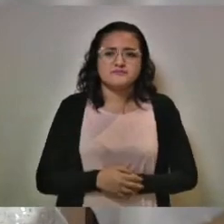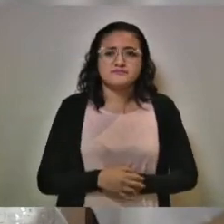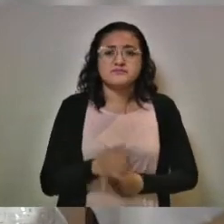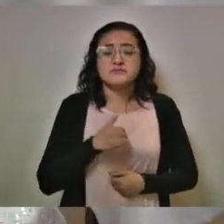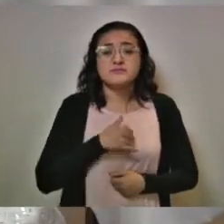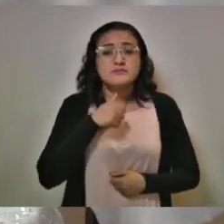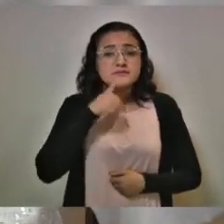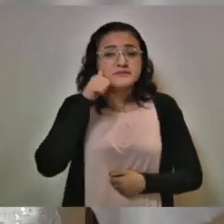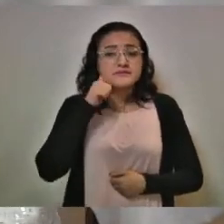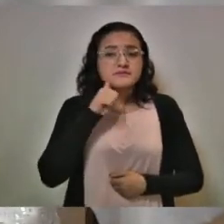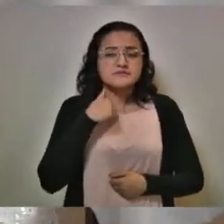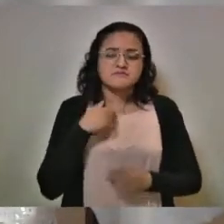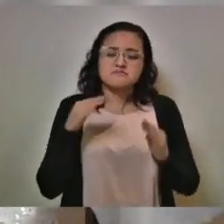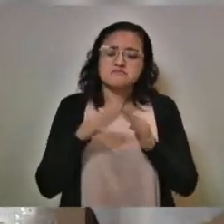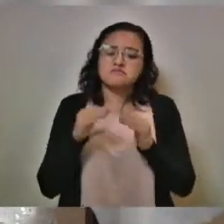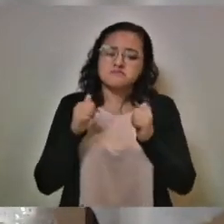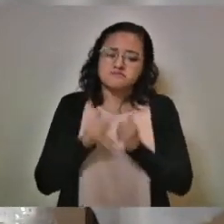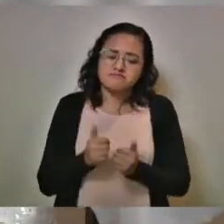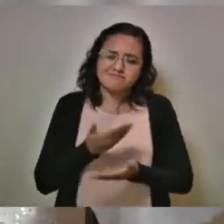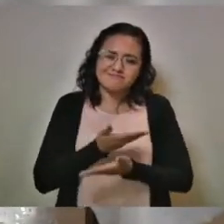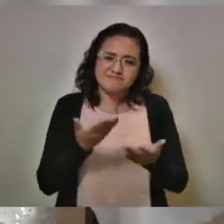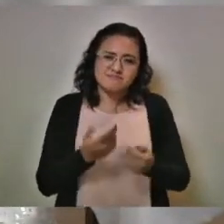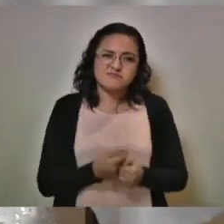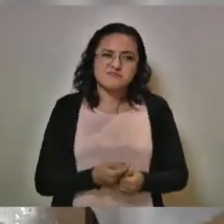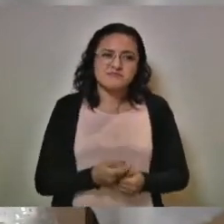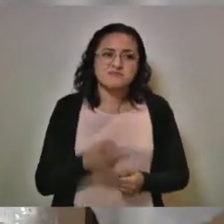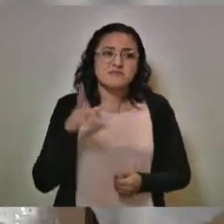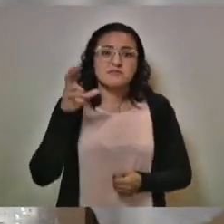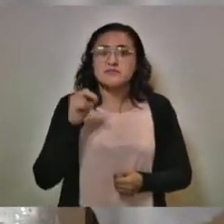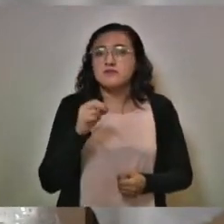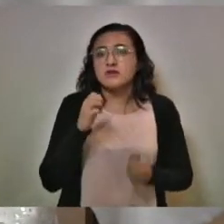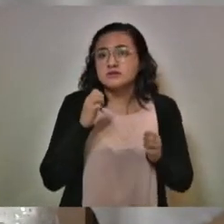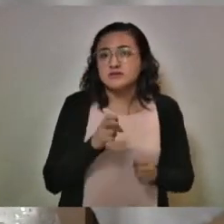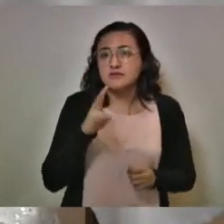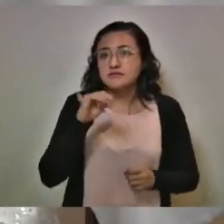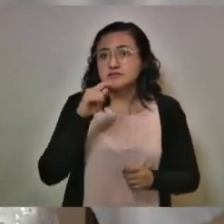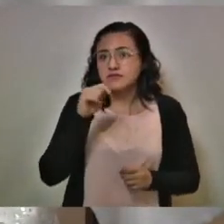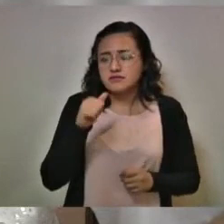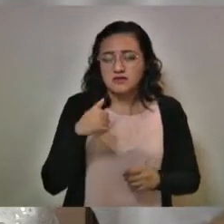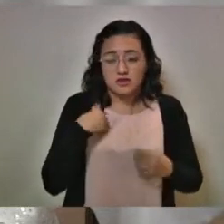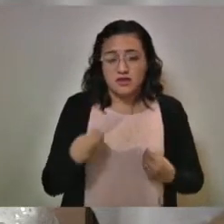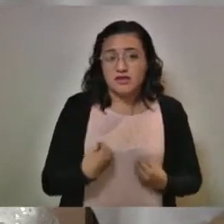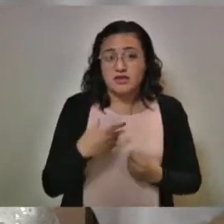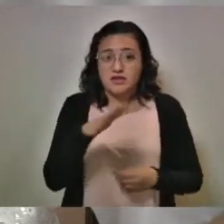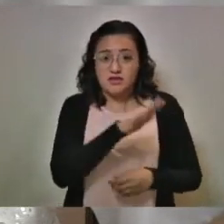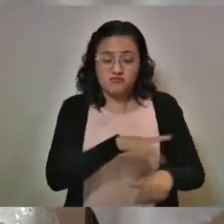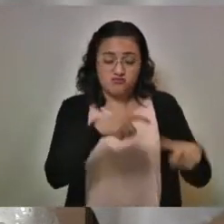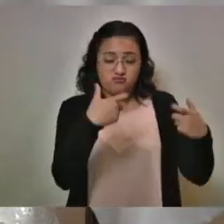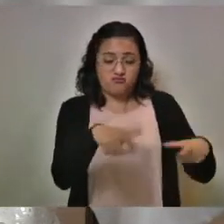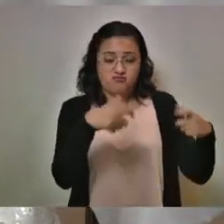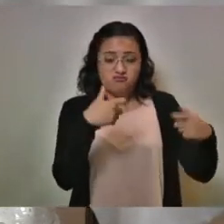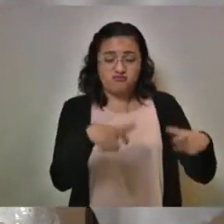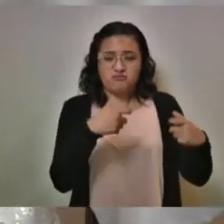yo ayer estaba en la casa de ustedes, que por cierto no está en la vista, yo no vivo en la vista.